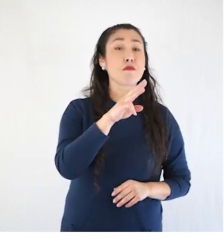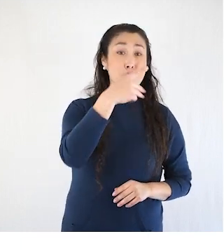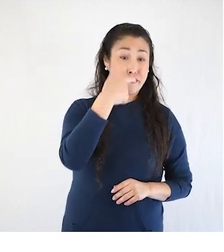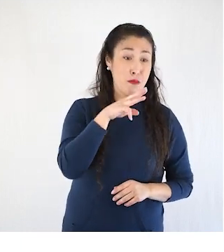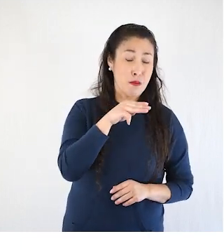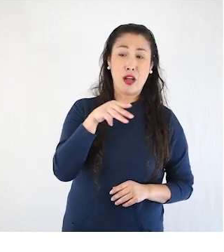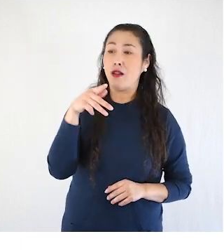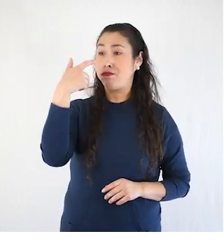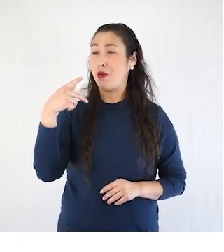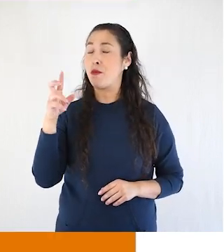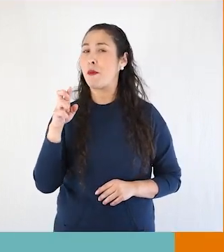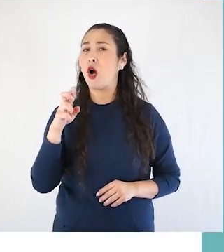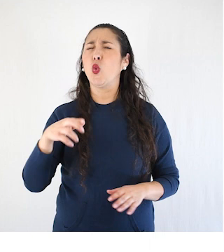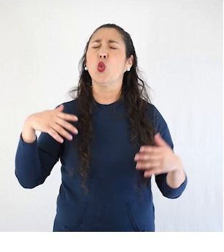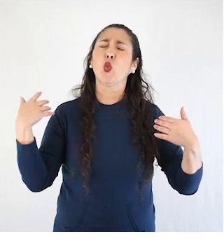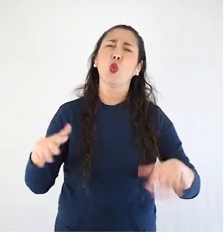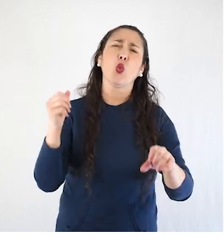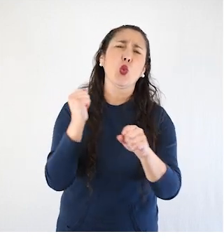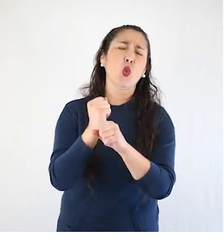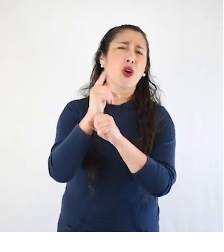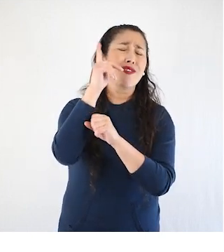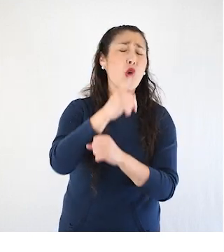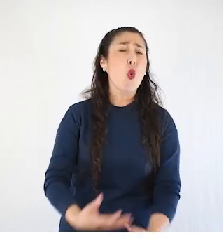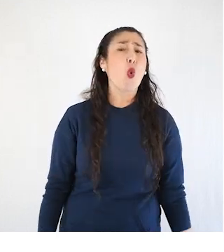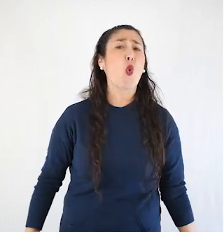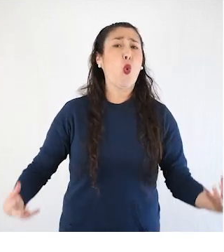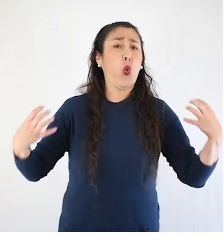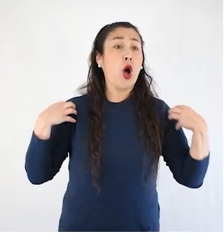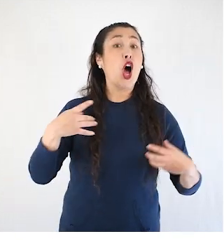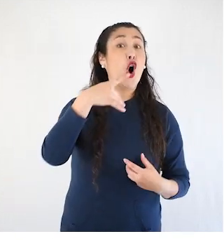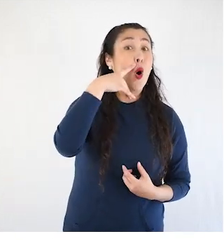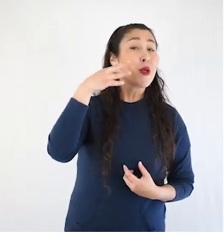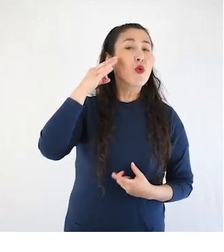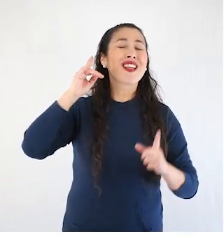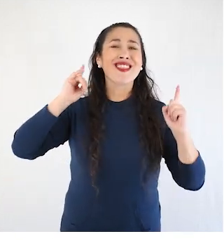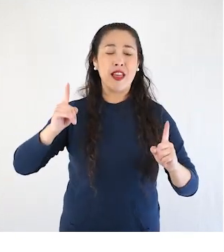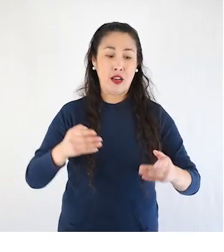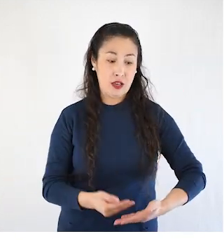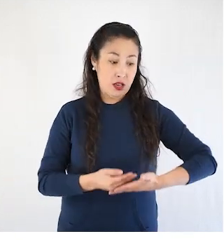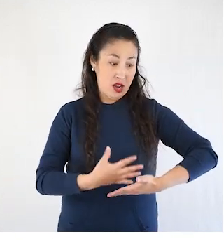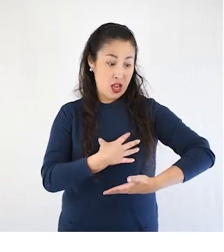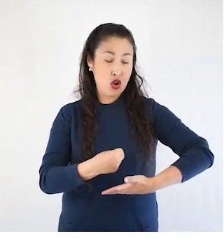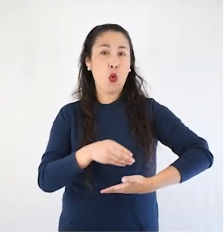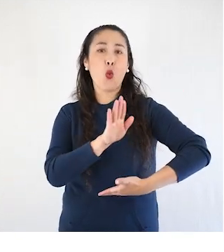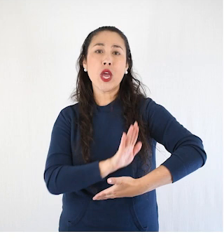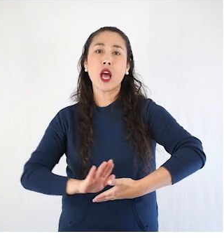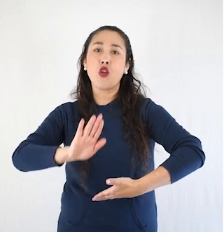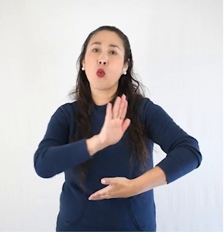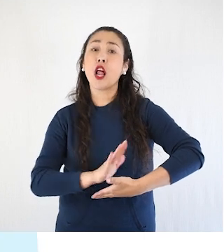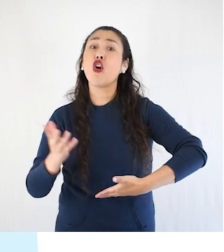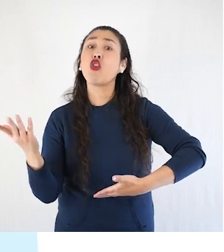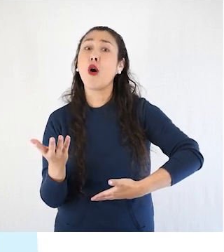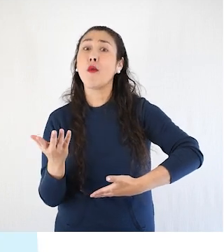Ser madres y padres es una tarea difícil y una gran responsabilidad. Hombres y mujeres deben hacerse cargo de los hijos